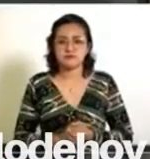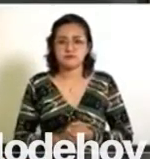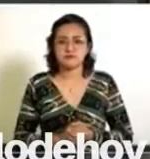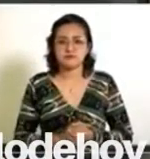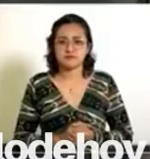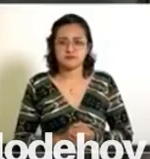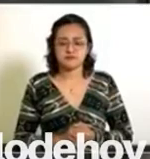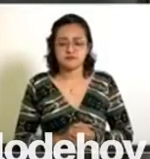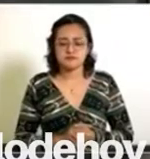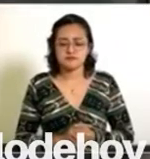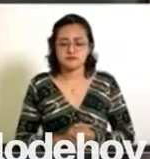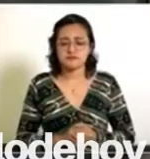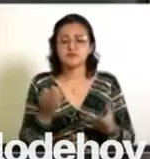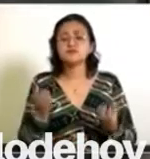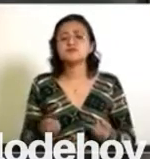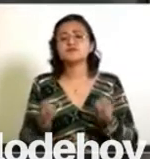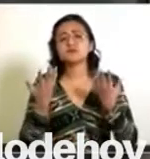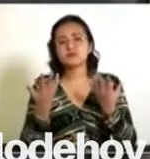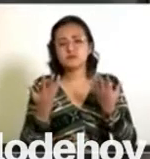Las cantidades.